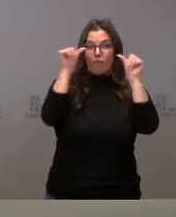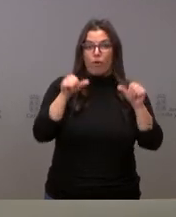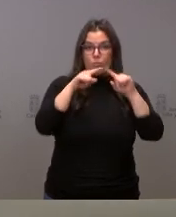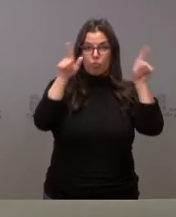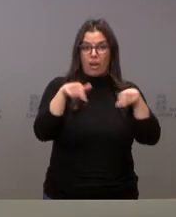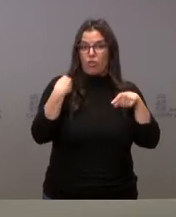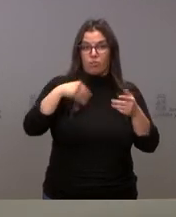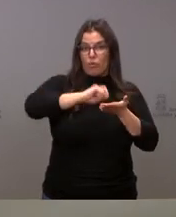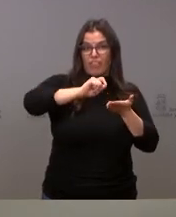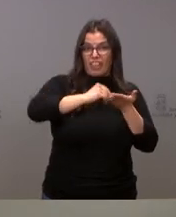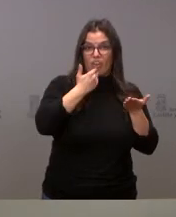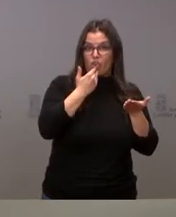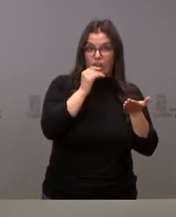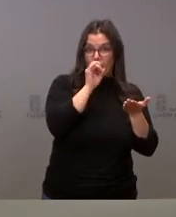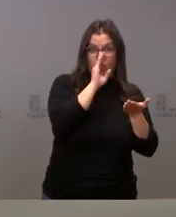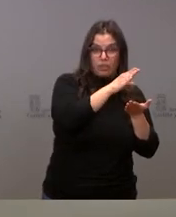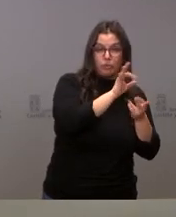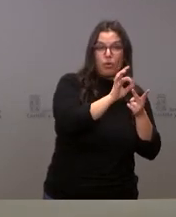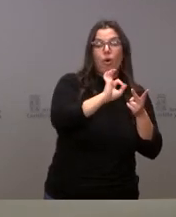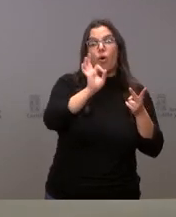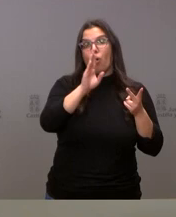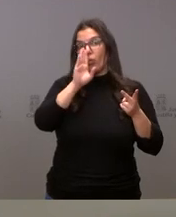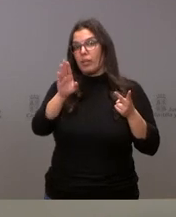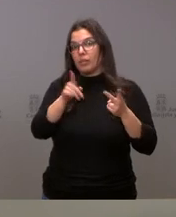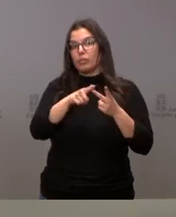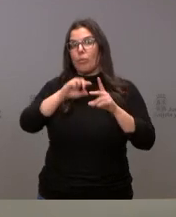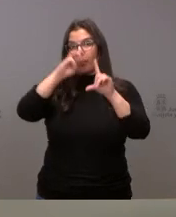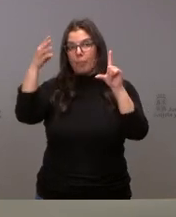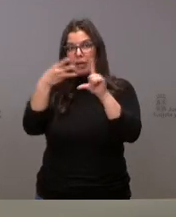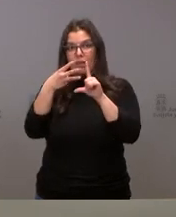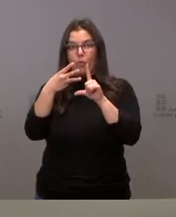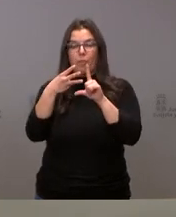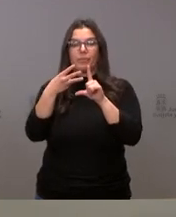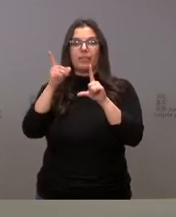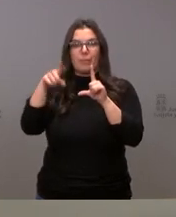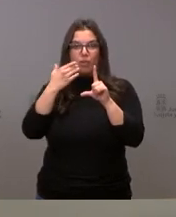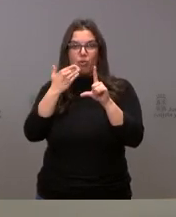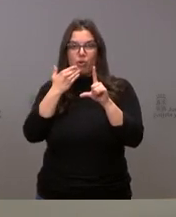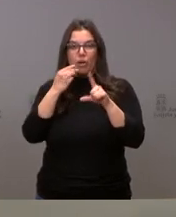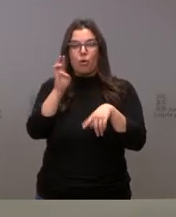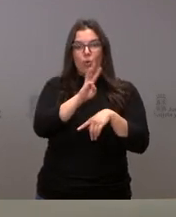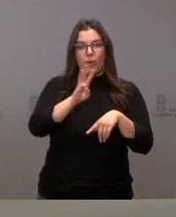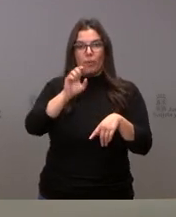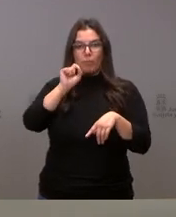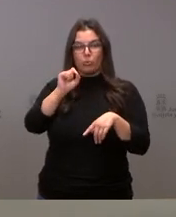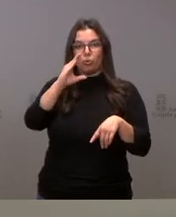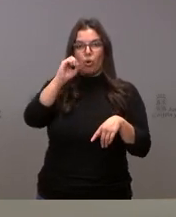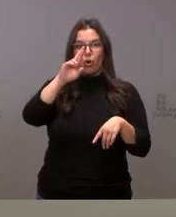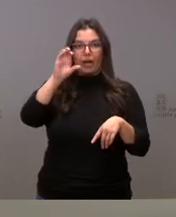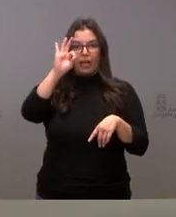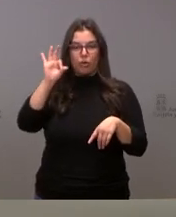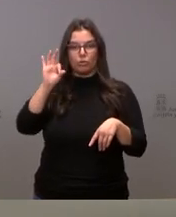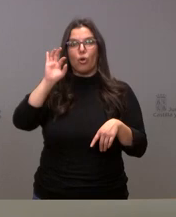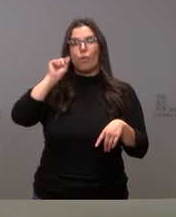oficinas de correos o pueden hacerlo directamente a través de la página web de correos, que es www.correos.es.